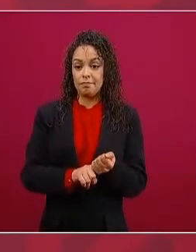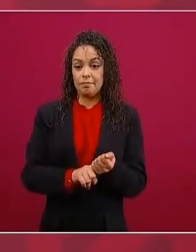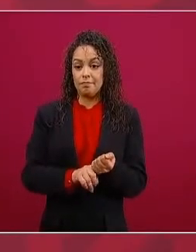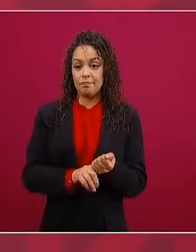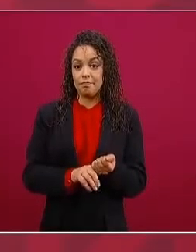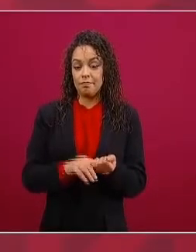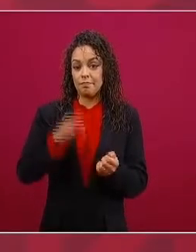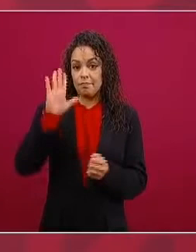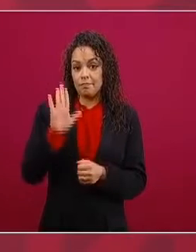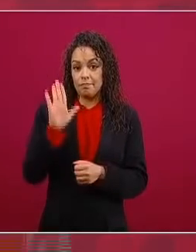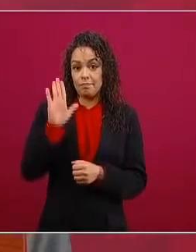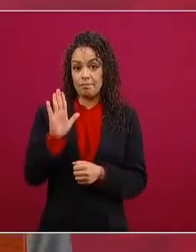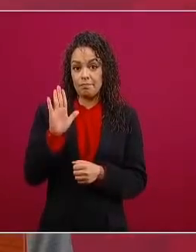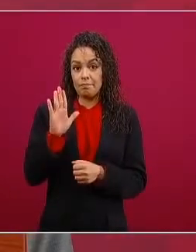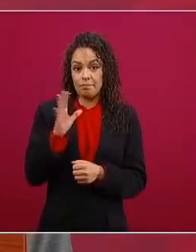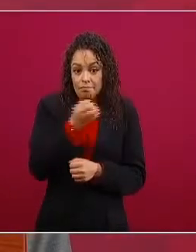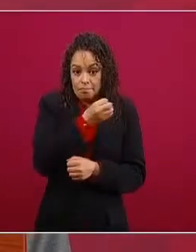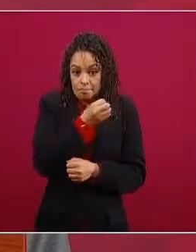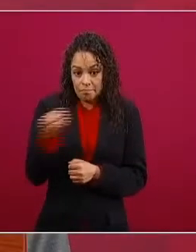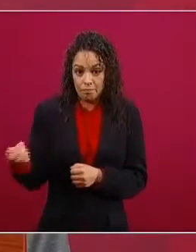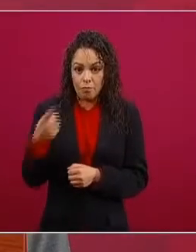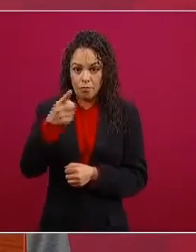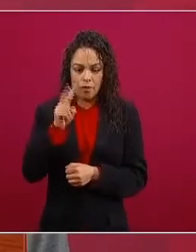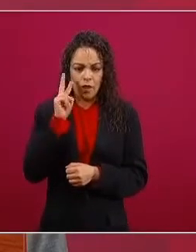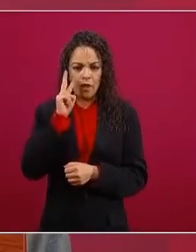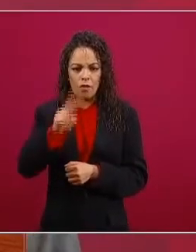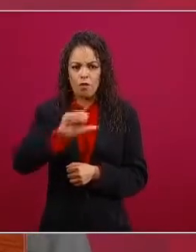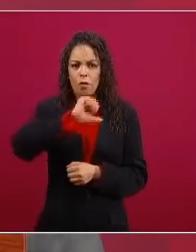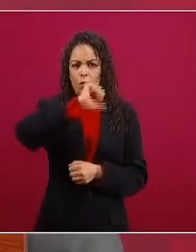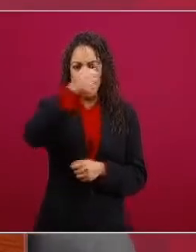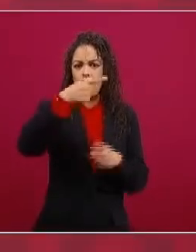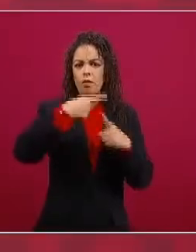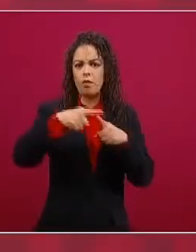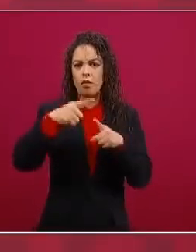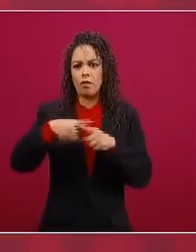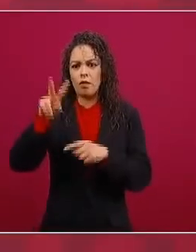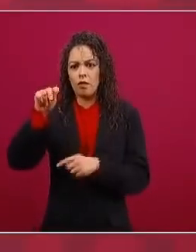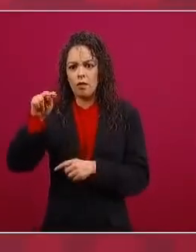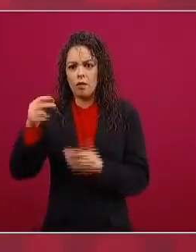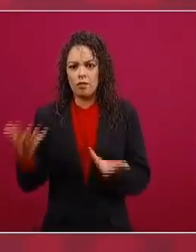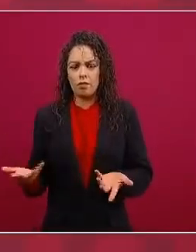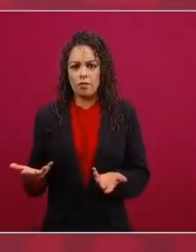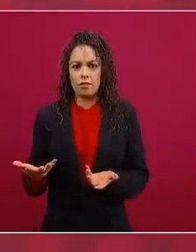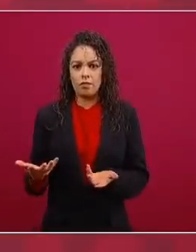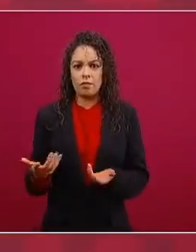vean vean los otros medios es un día así y el otro también